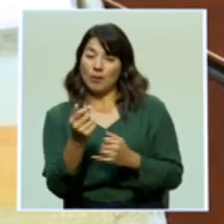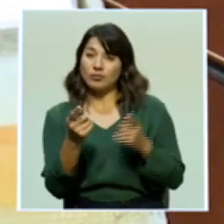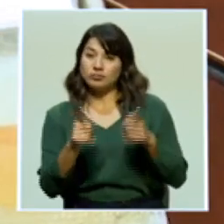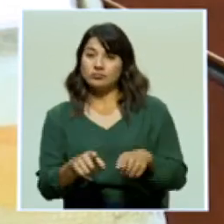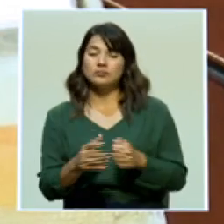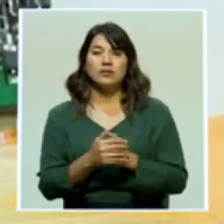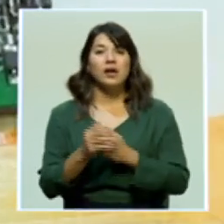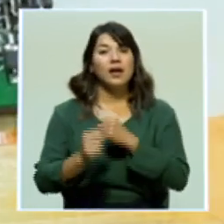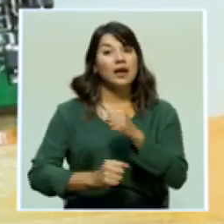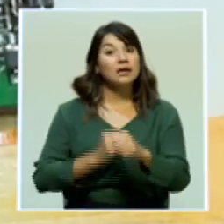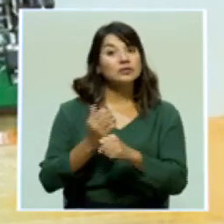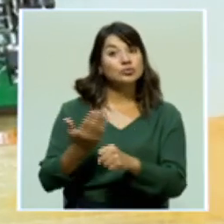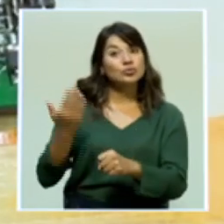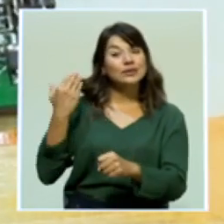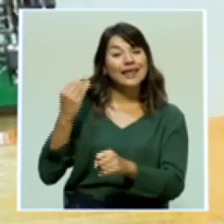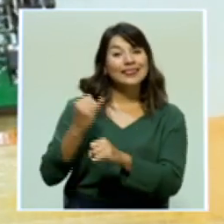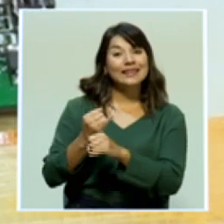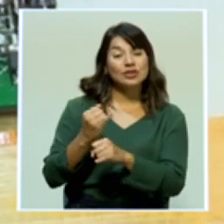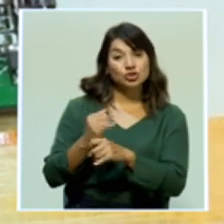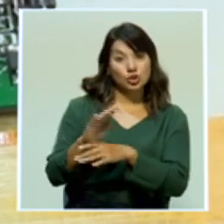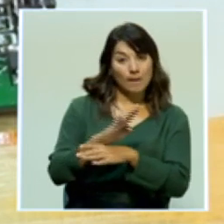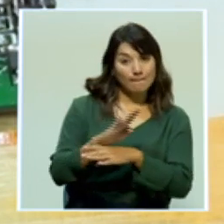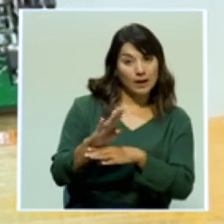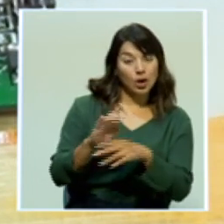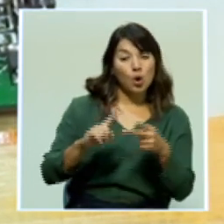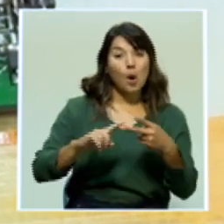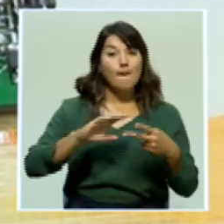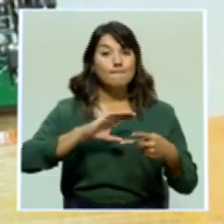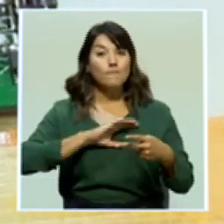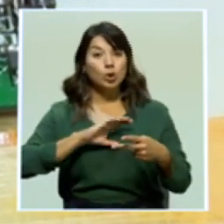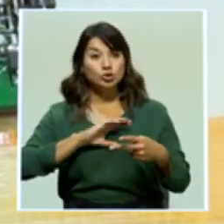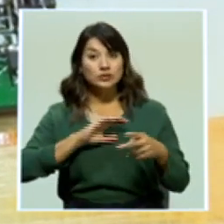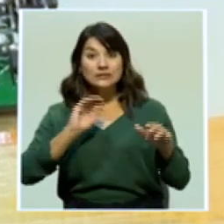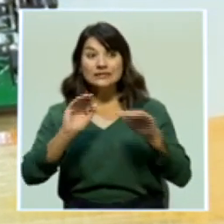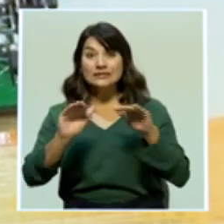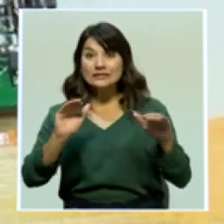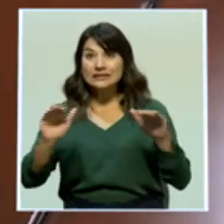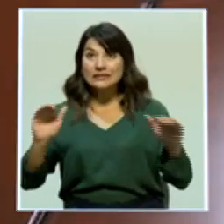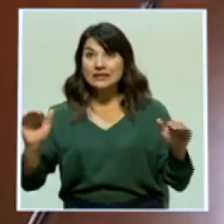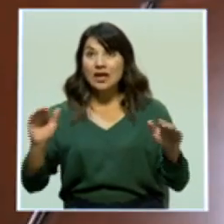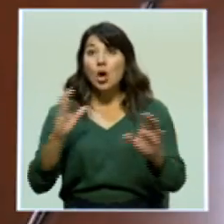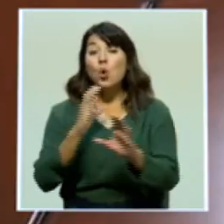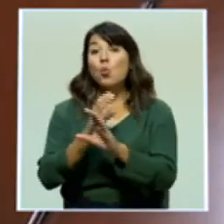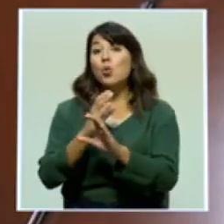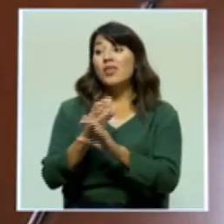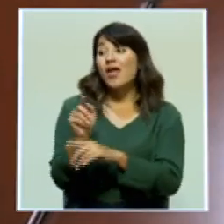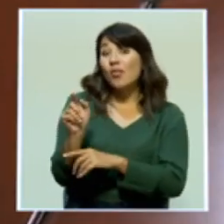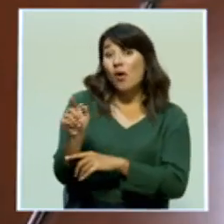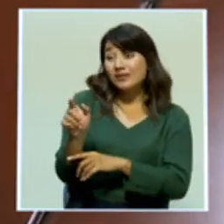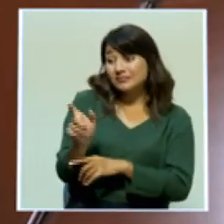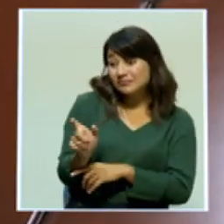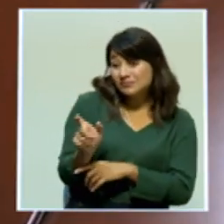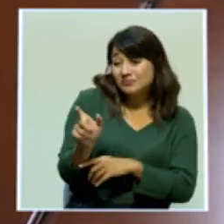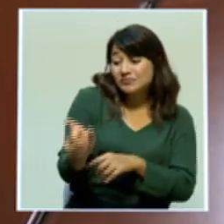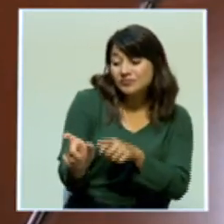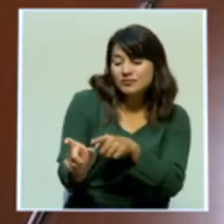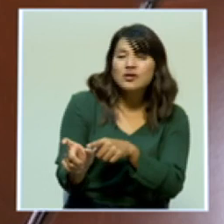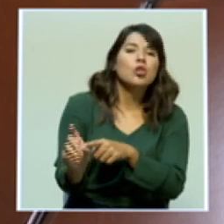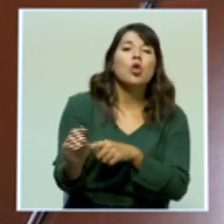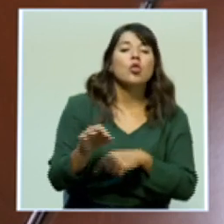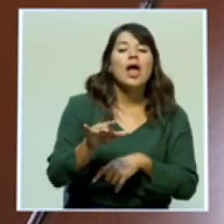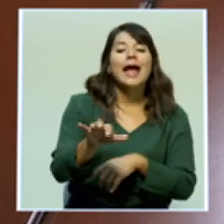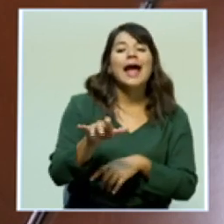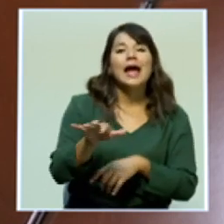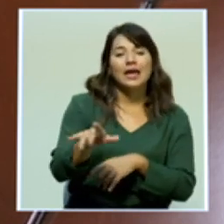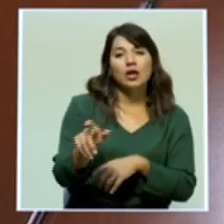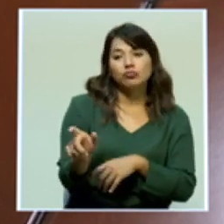atrás, las entidades financieras y la policía advertían del uso de este tipo de dispositivos en los cajeros automáticos, los